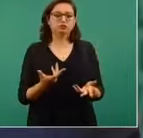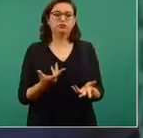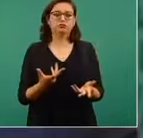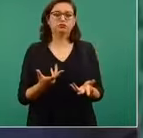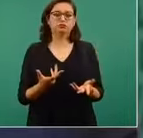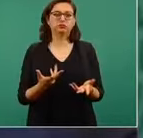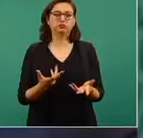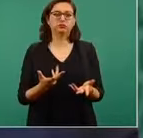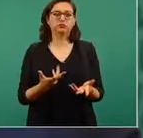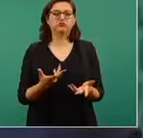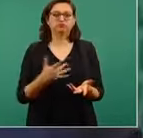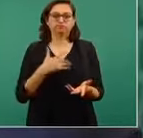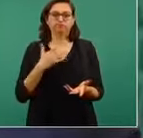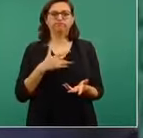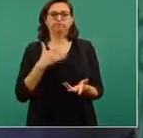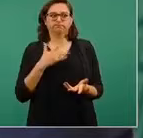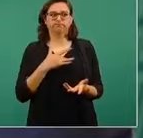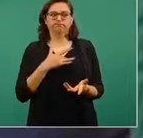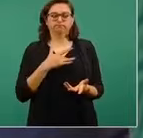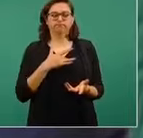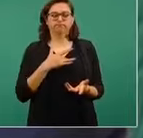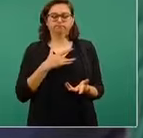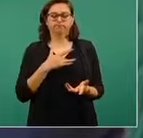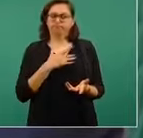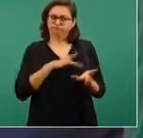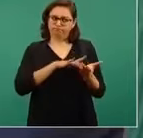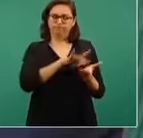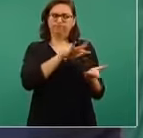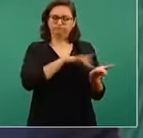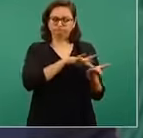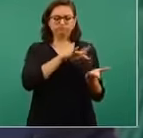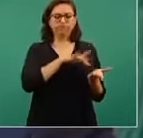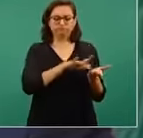consideración, nuestro apoyo.